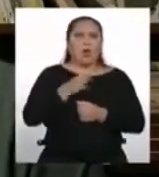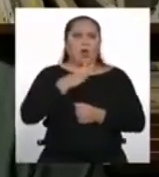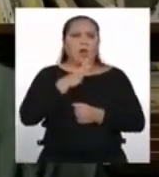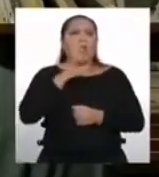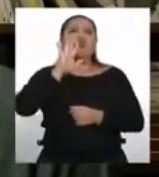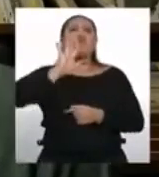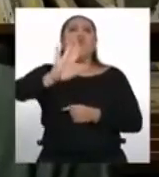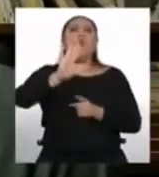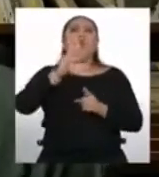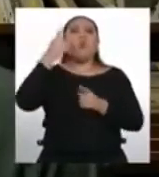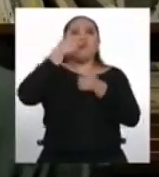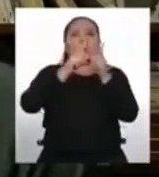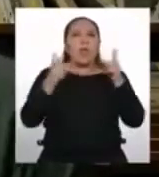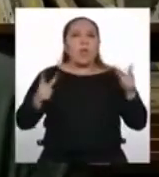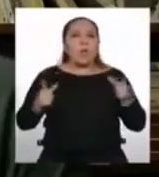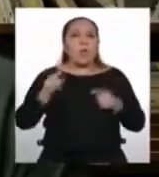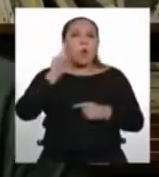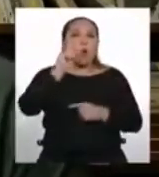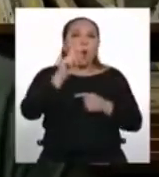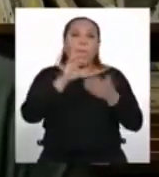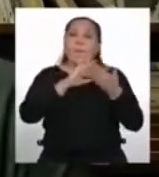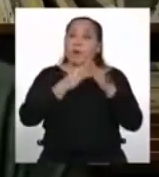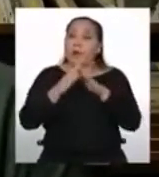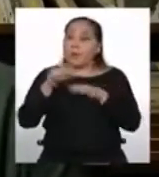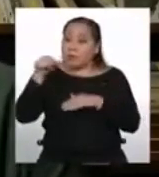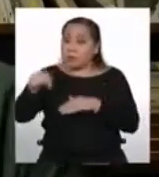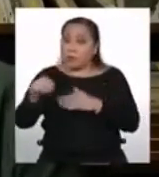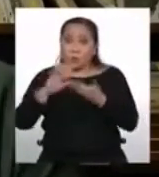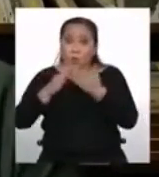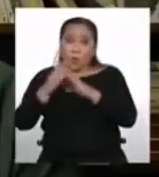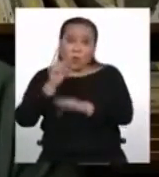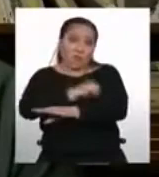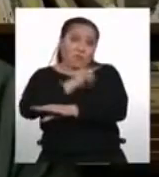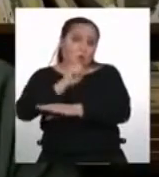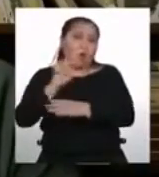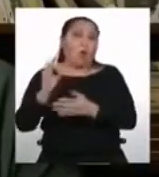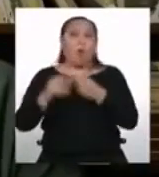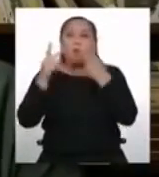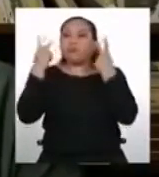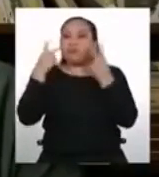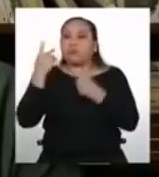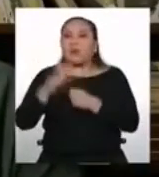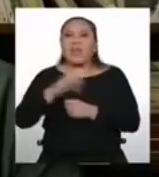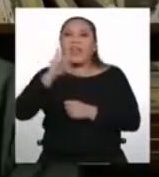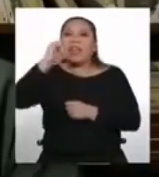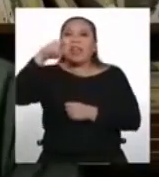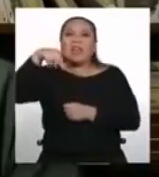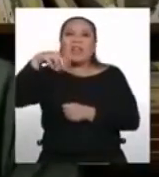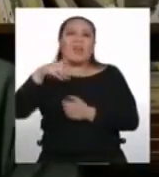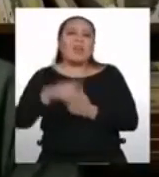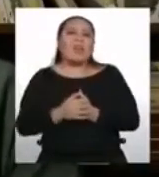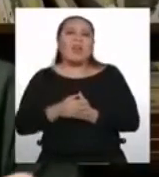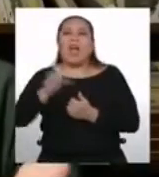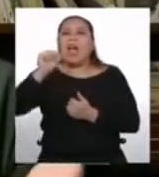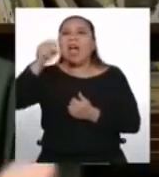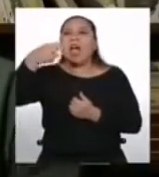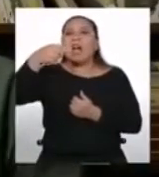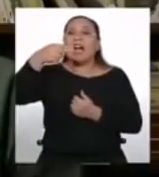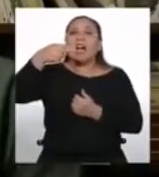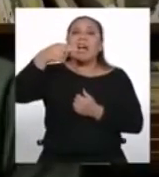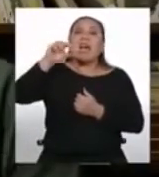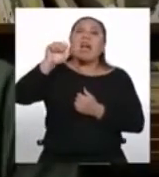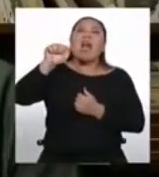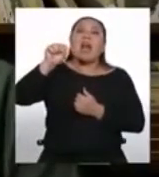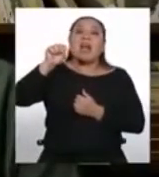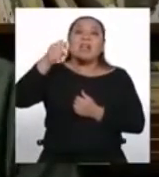indígena. Un pueblo indígena, como el Ayáninka, como el Aguajún, como los tantos pueblos quechos,